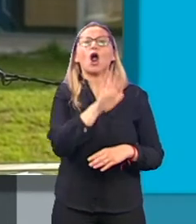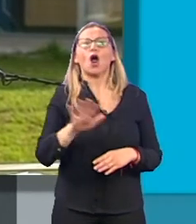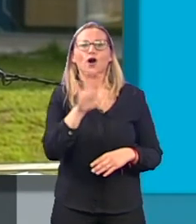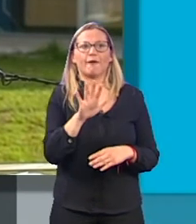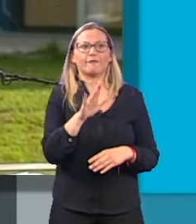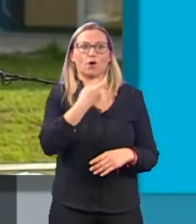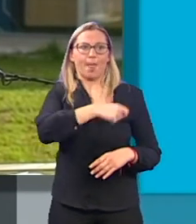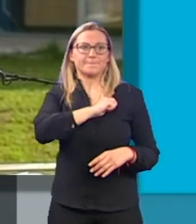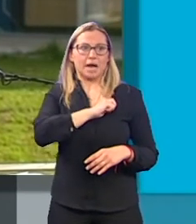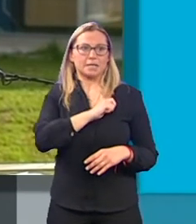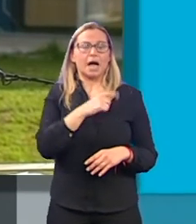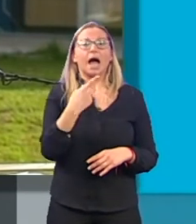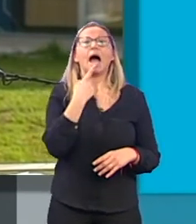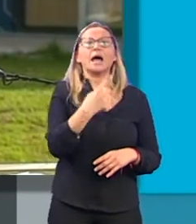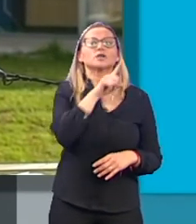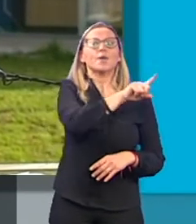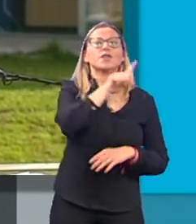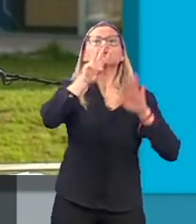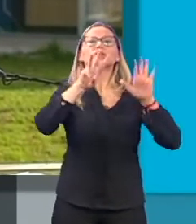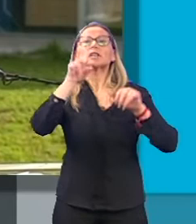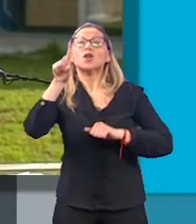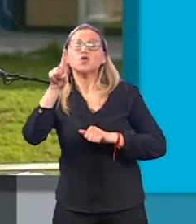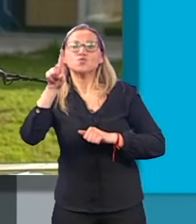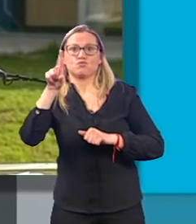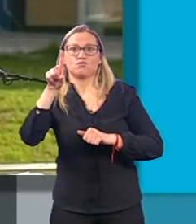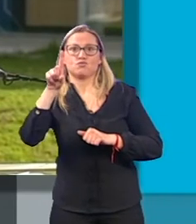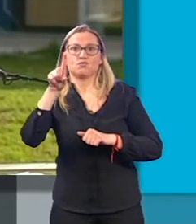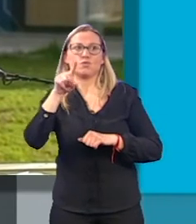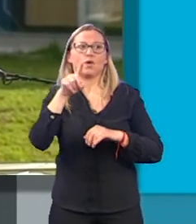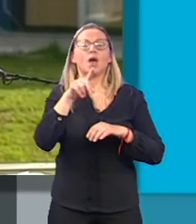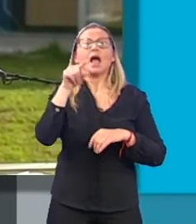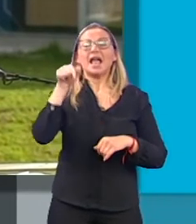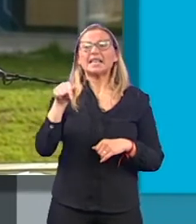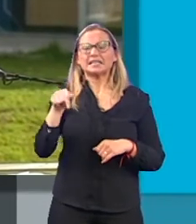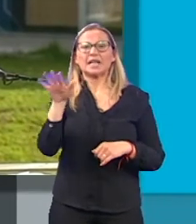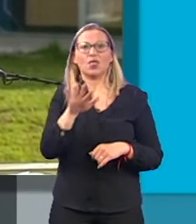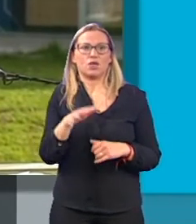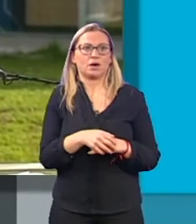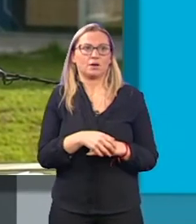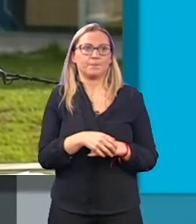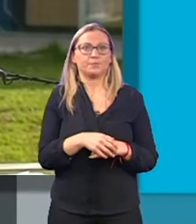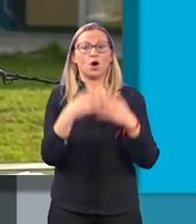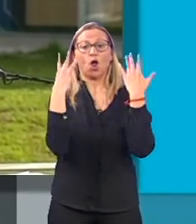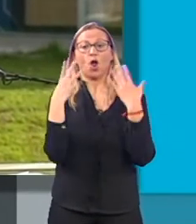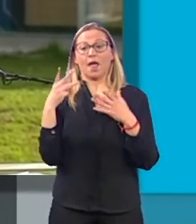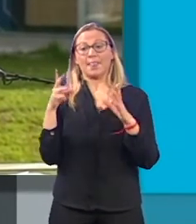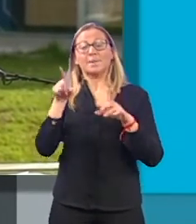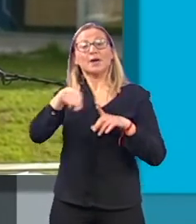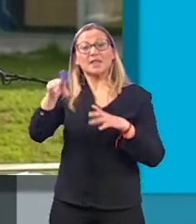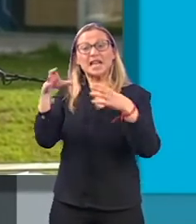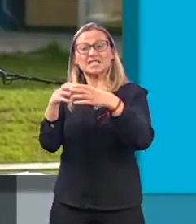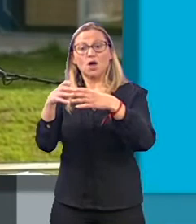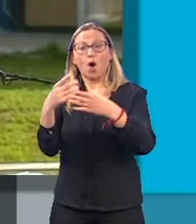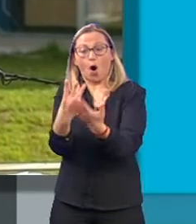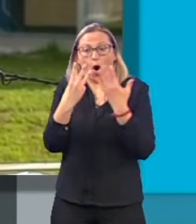281 terremotos en esta zona, 281 terremotos en esta zona, de los que 8 de ellos han